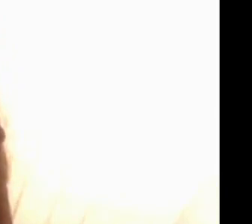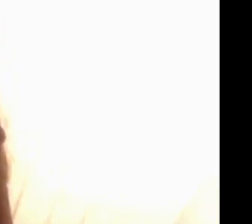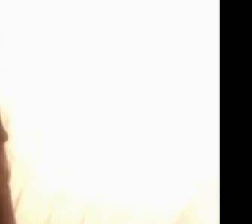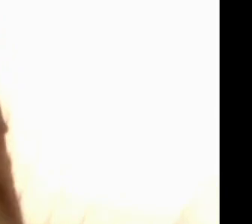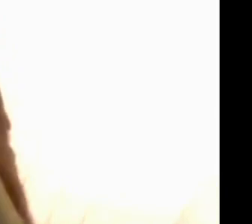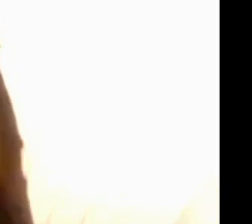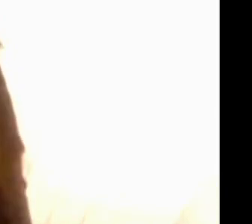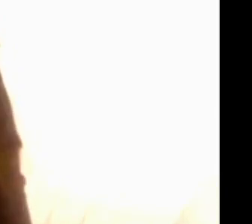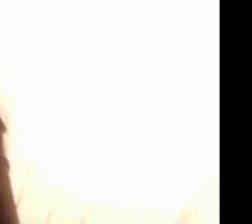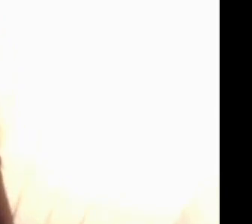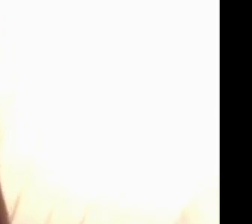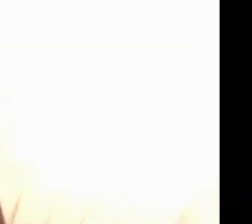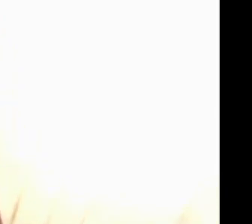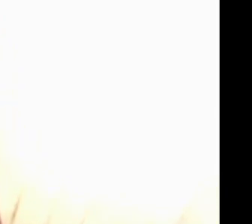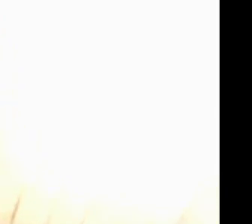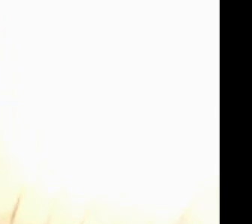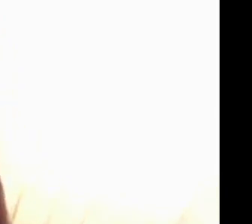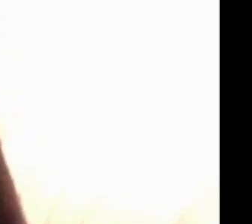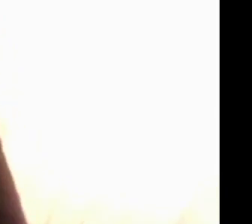¿Qué?